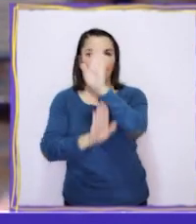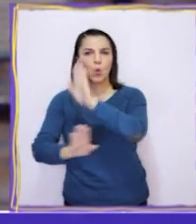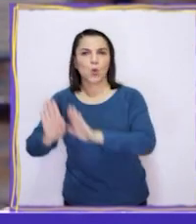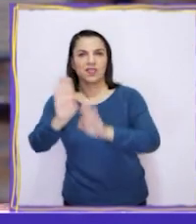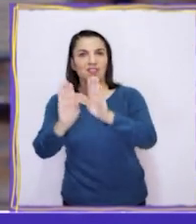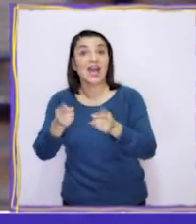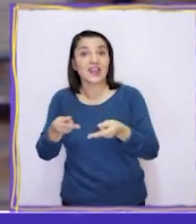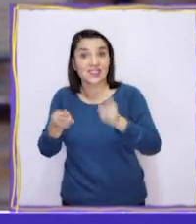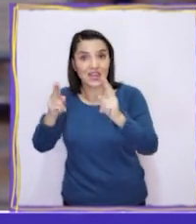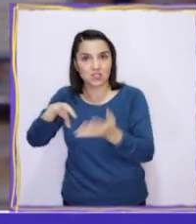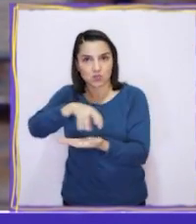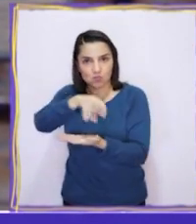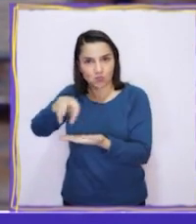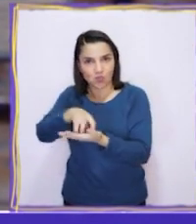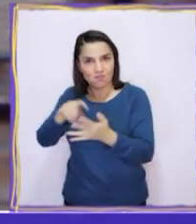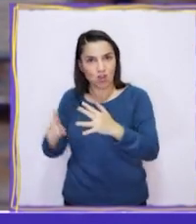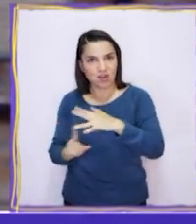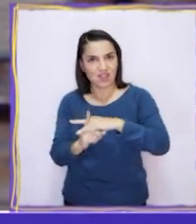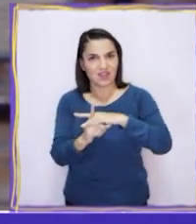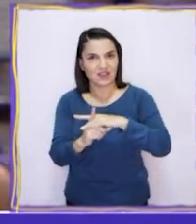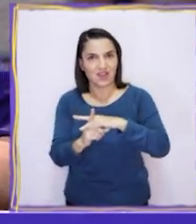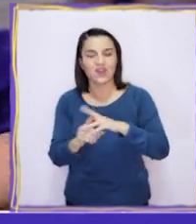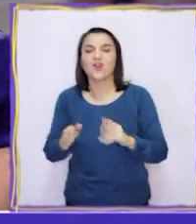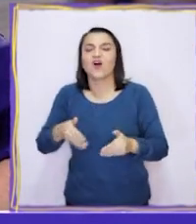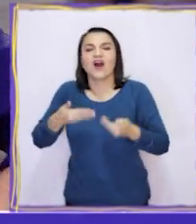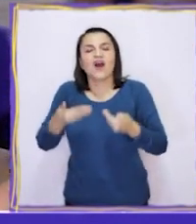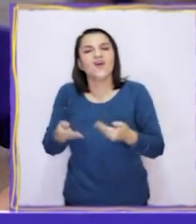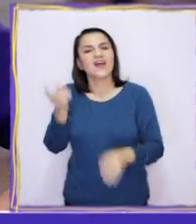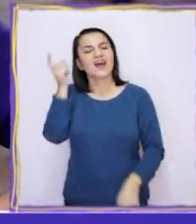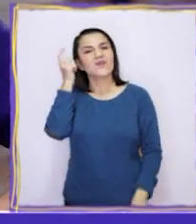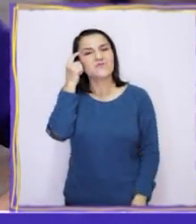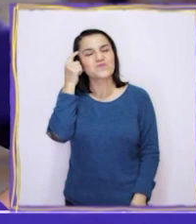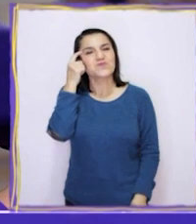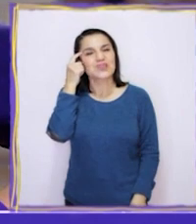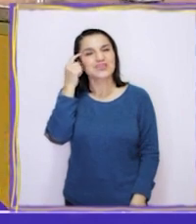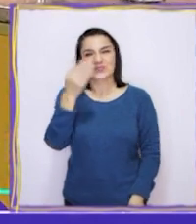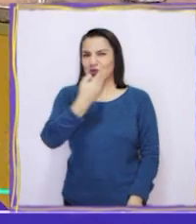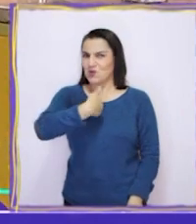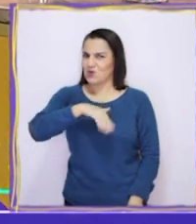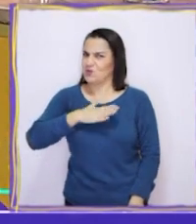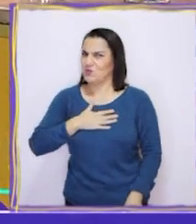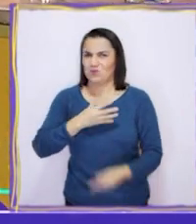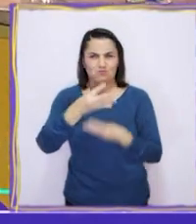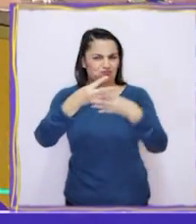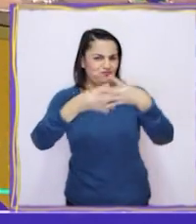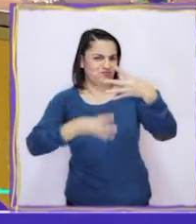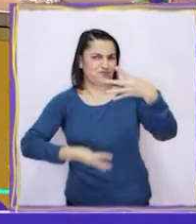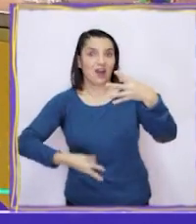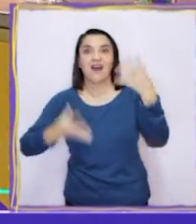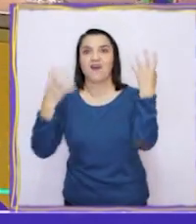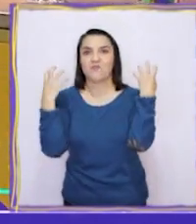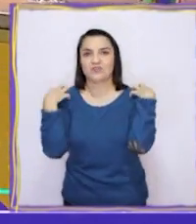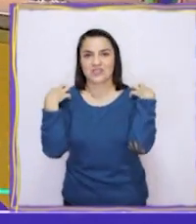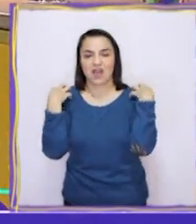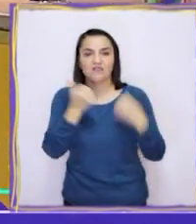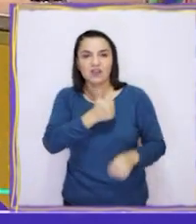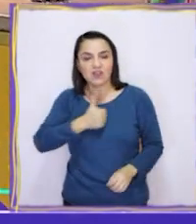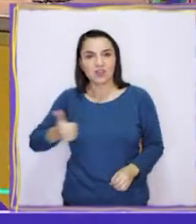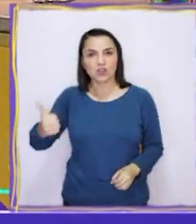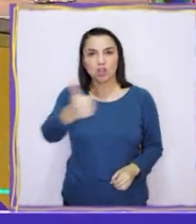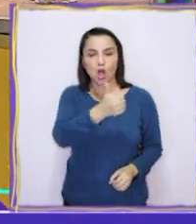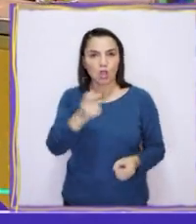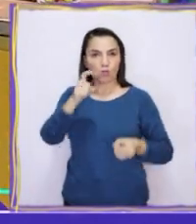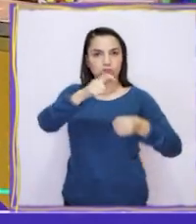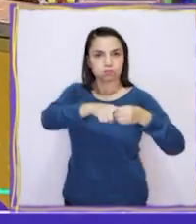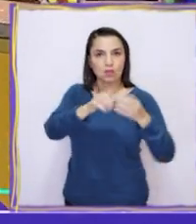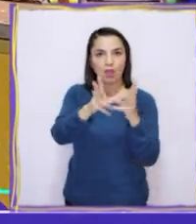y los derechos de estos pueblos. Ahora que lo pienso, tenemos muchas responsabilidades. Todos